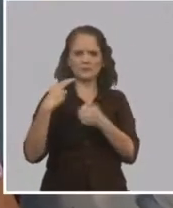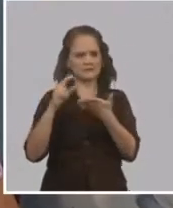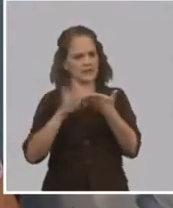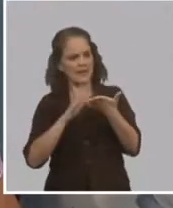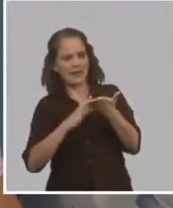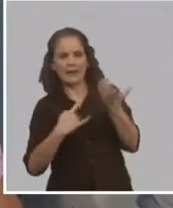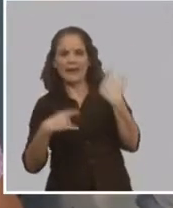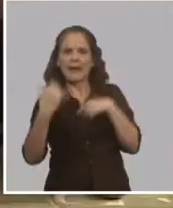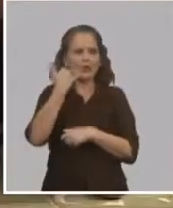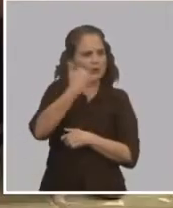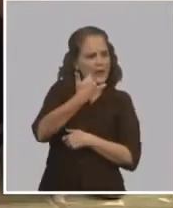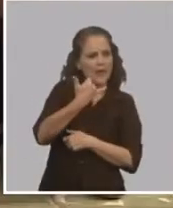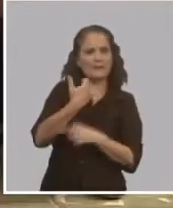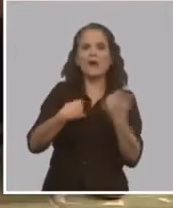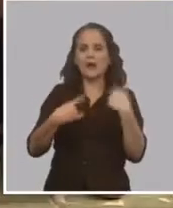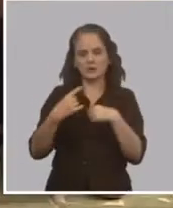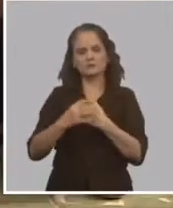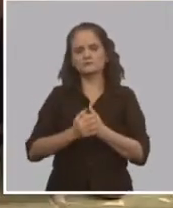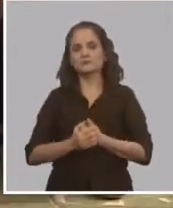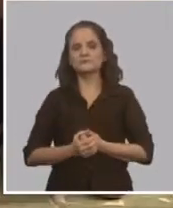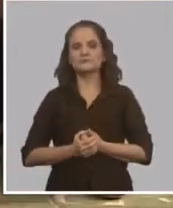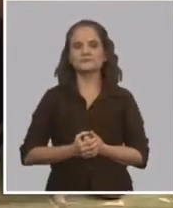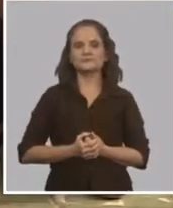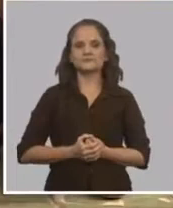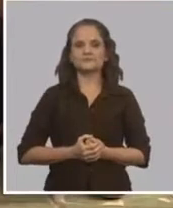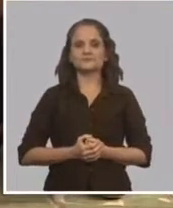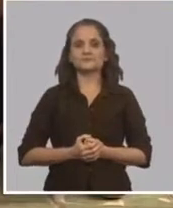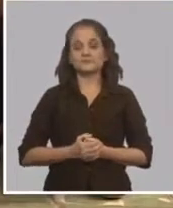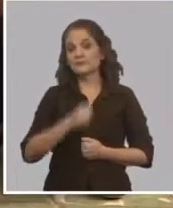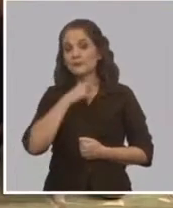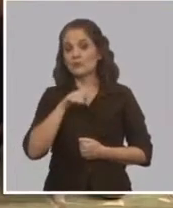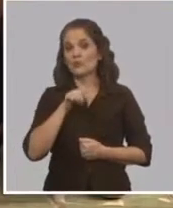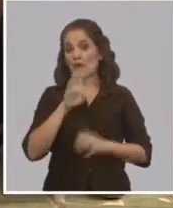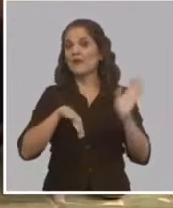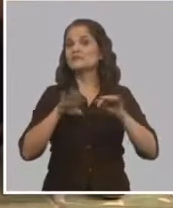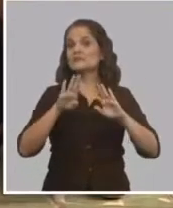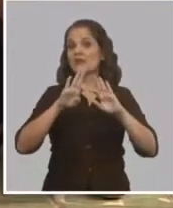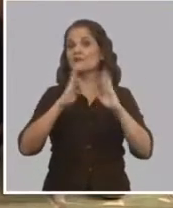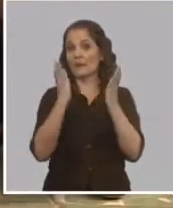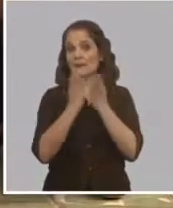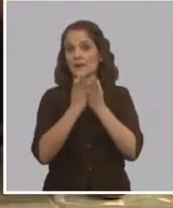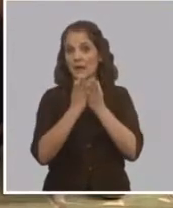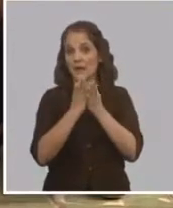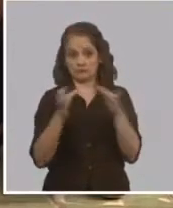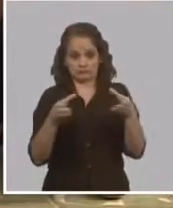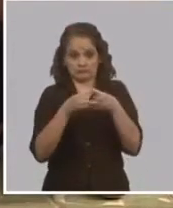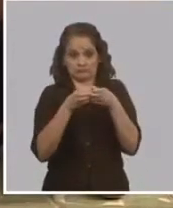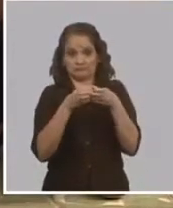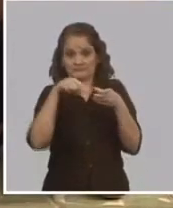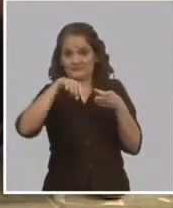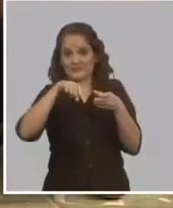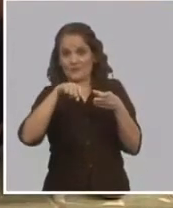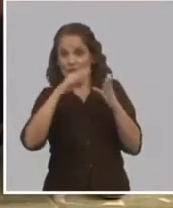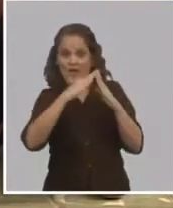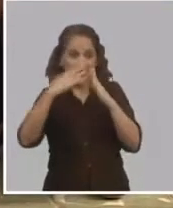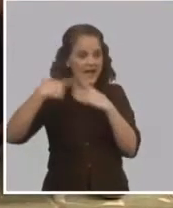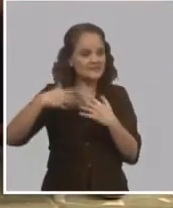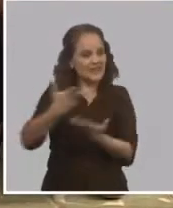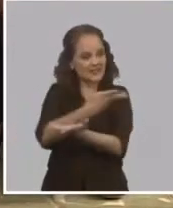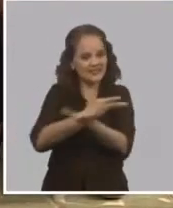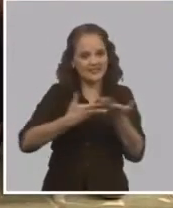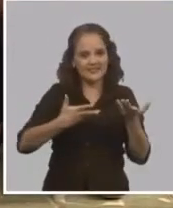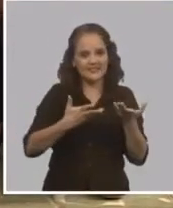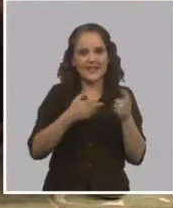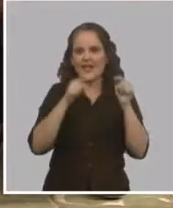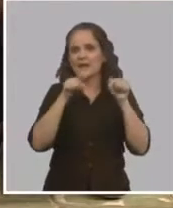cómo están. Cuando se hacen reuniones de todas las familias, de todos los sobrinos, casi comen ese